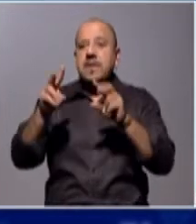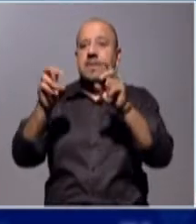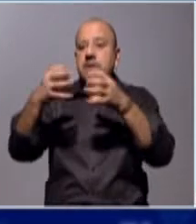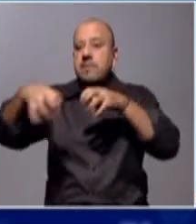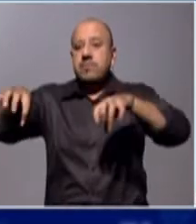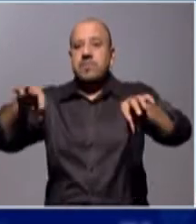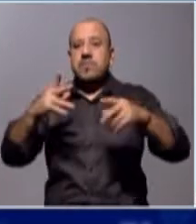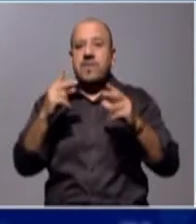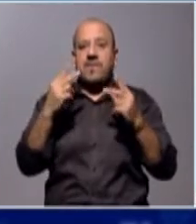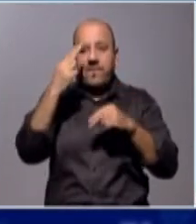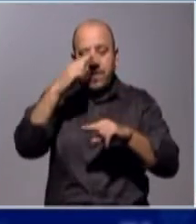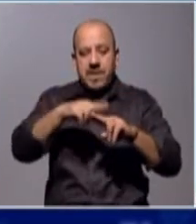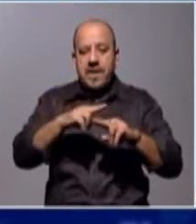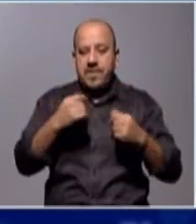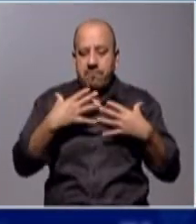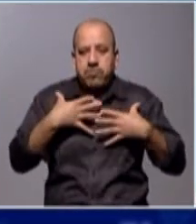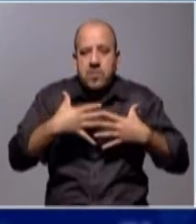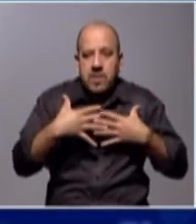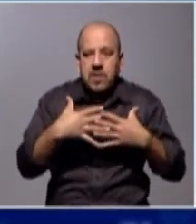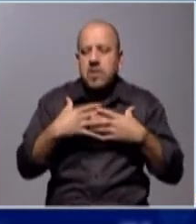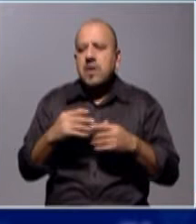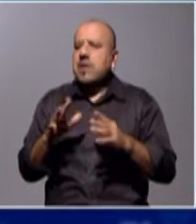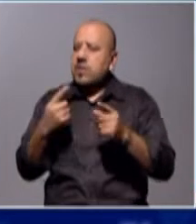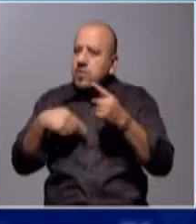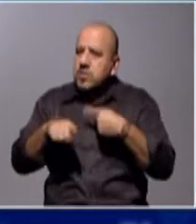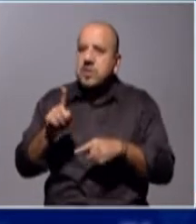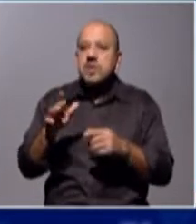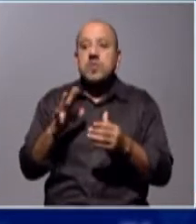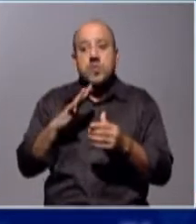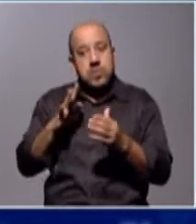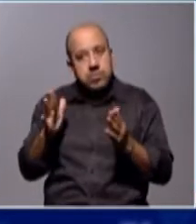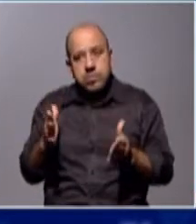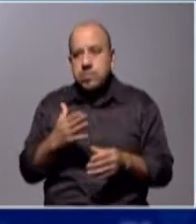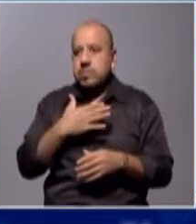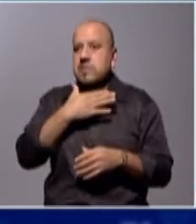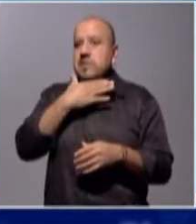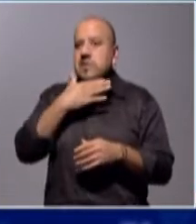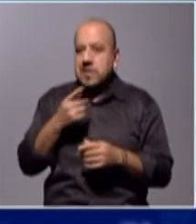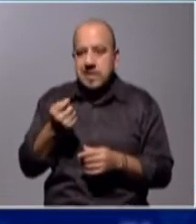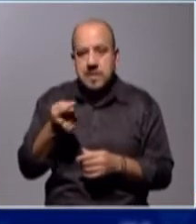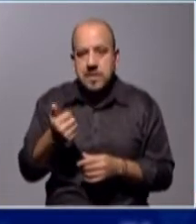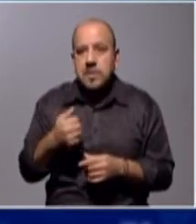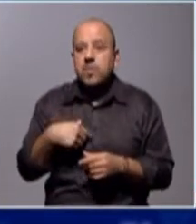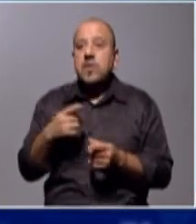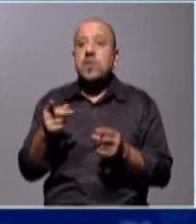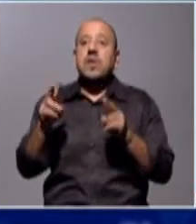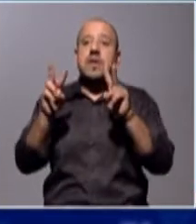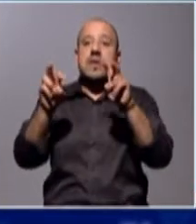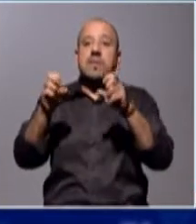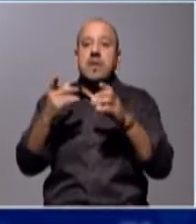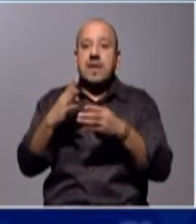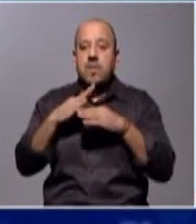respiratorios, el tema de los domicilios, quiere decir que nos llevó más cerca del límite. Y el inicio de las clases es un enorme